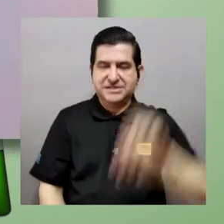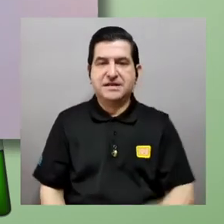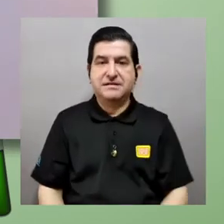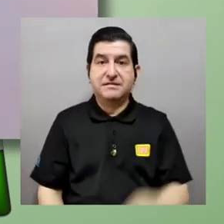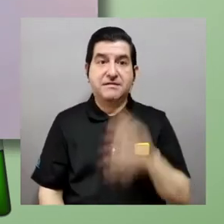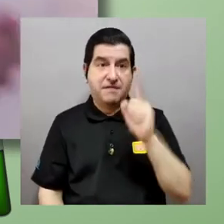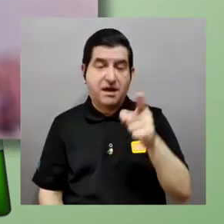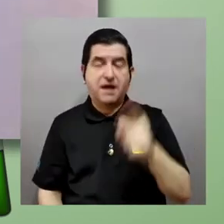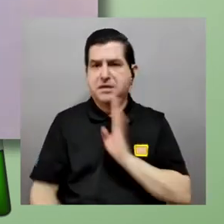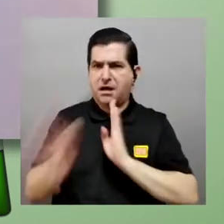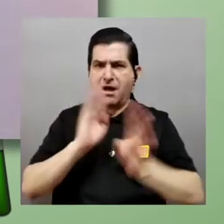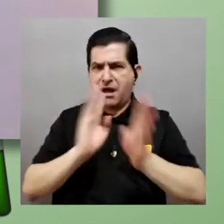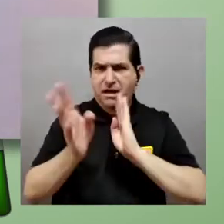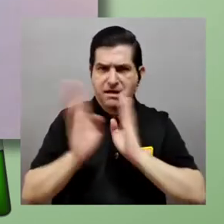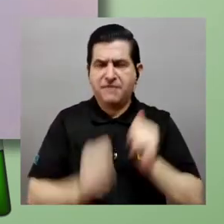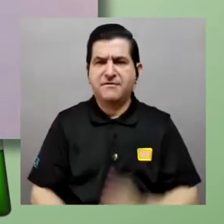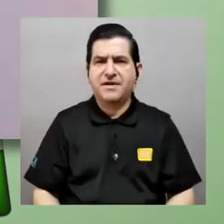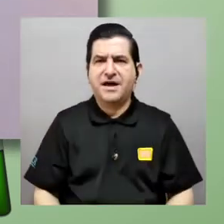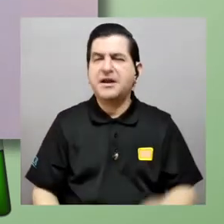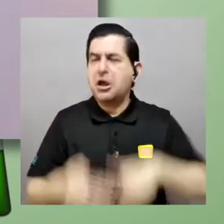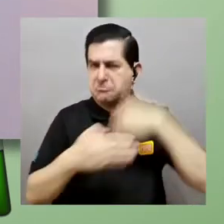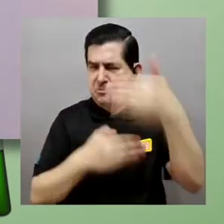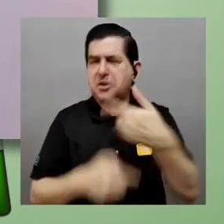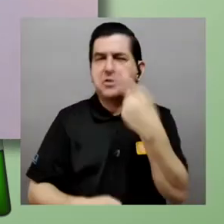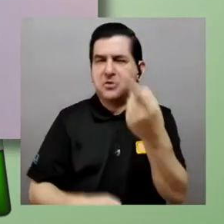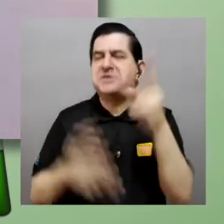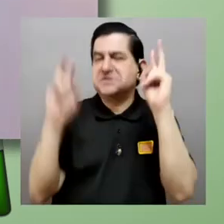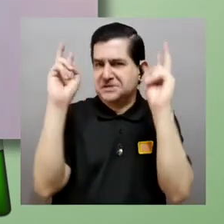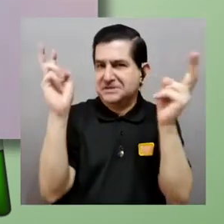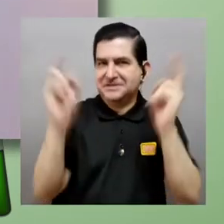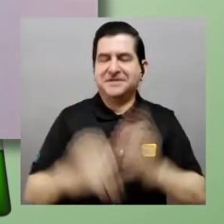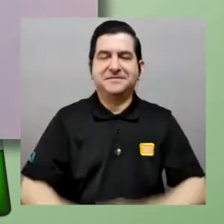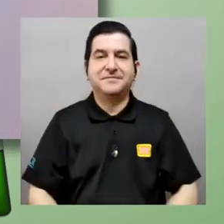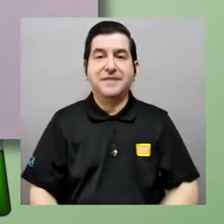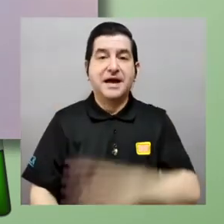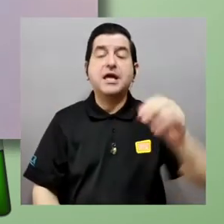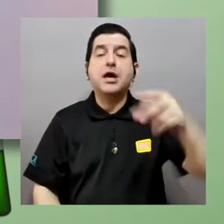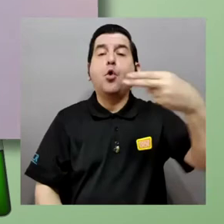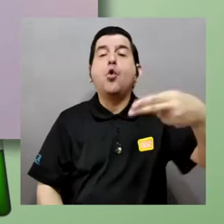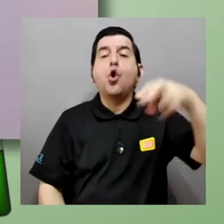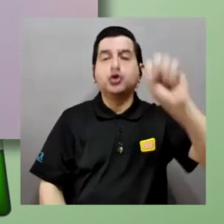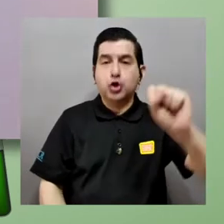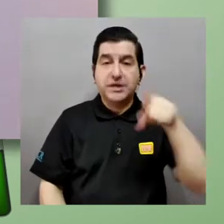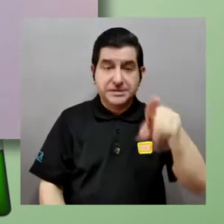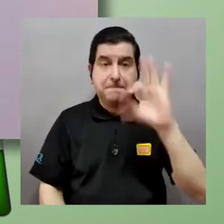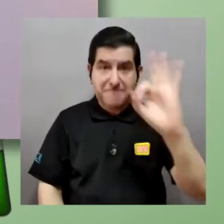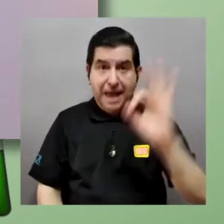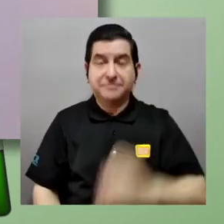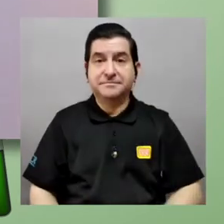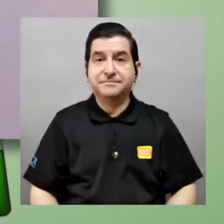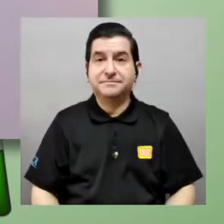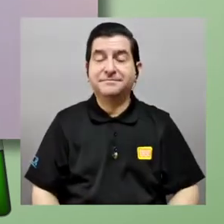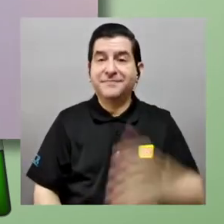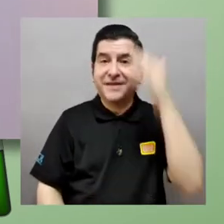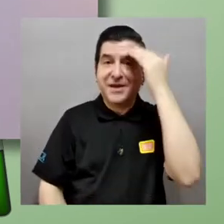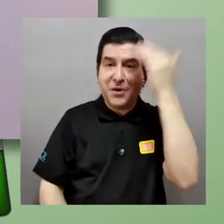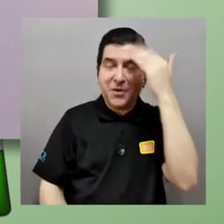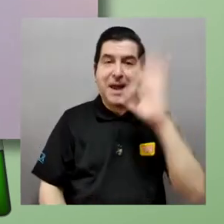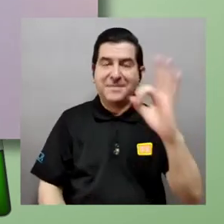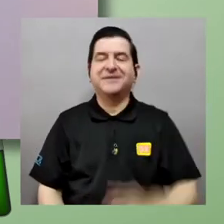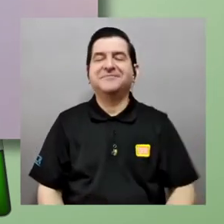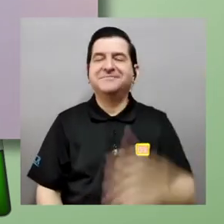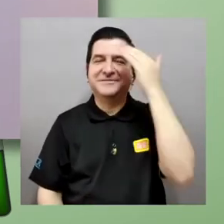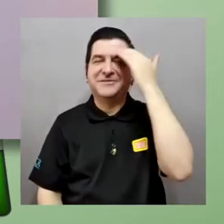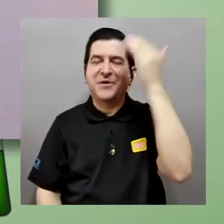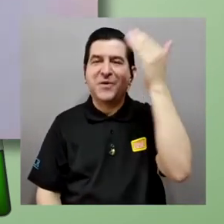invitado va a hablar sobre su tema y luego vamos a conversar entre nosotros limitamos entonces también a ser